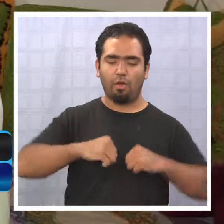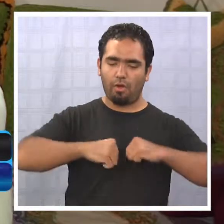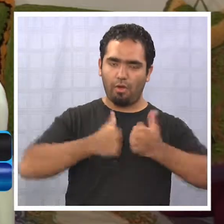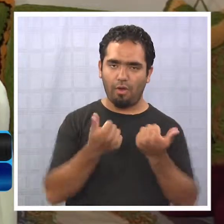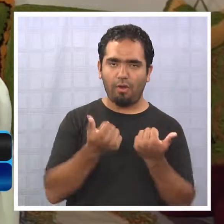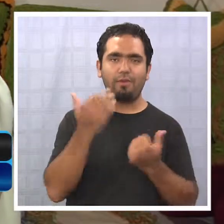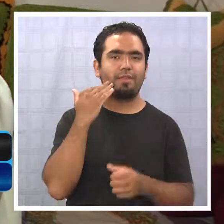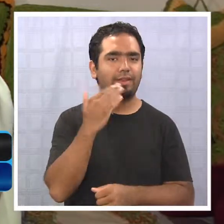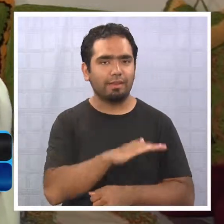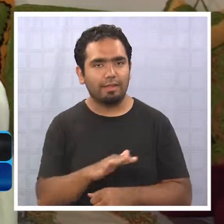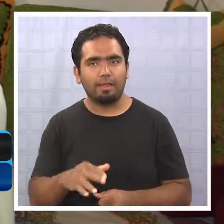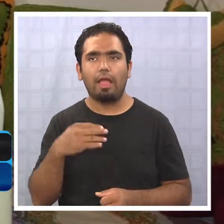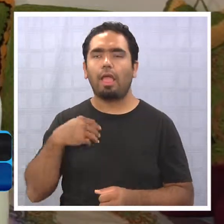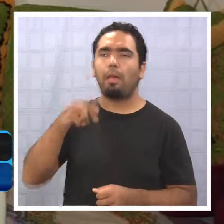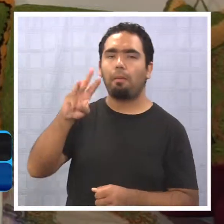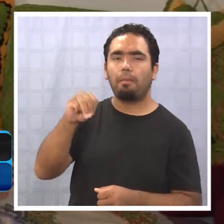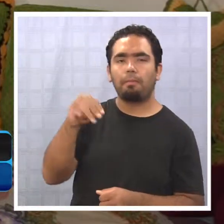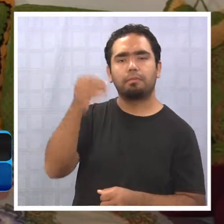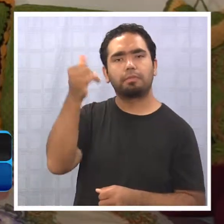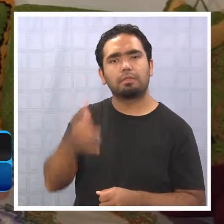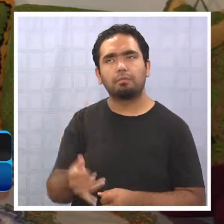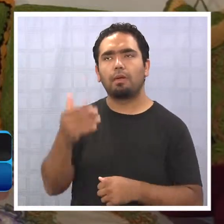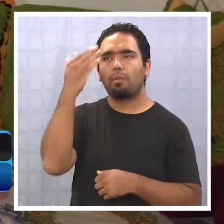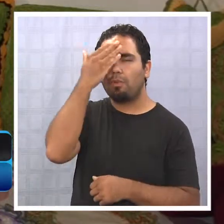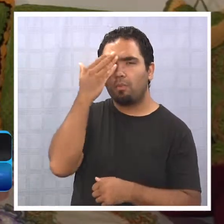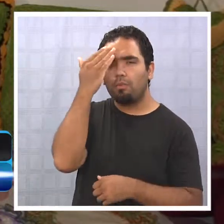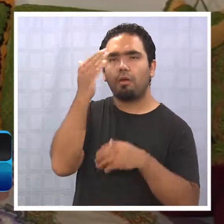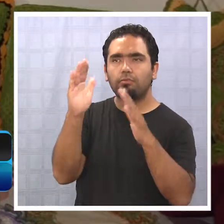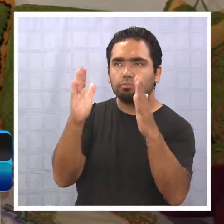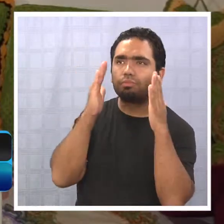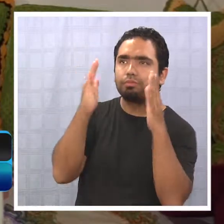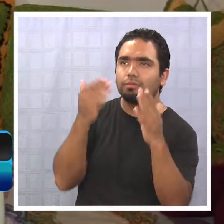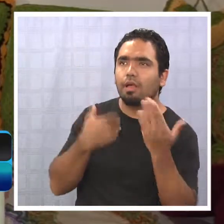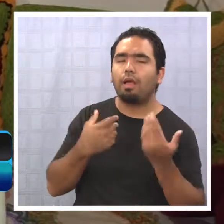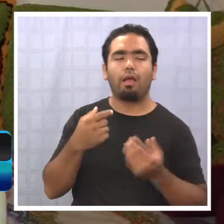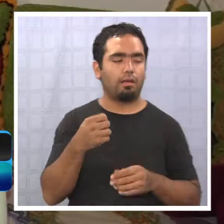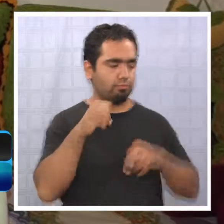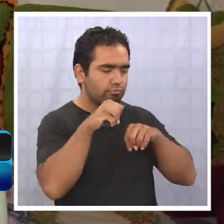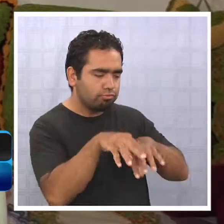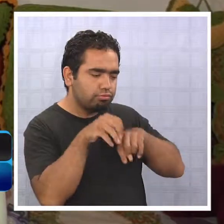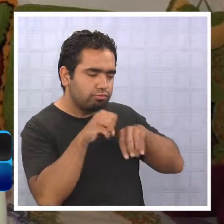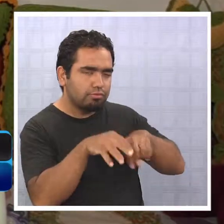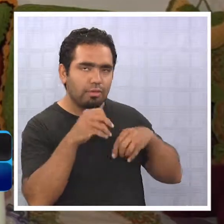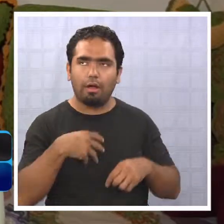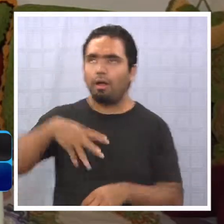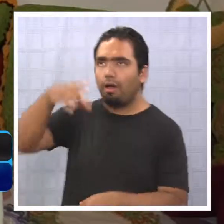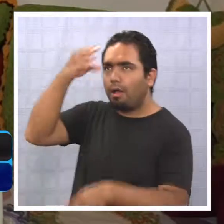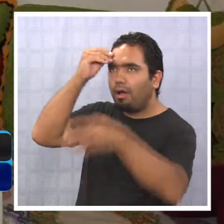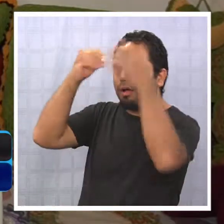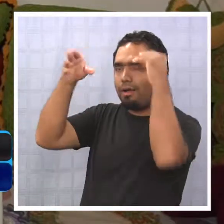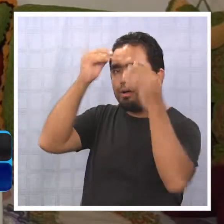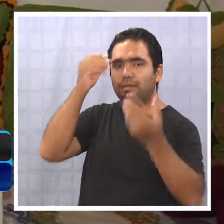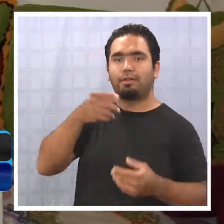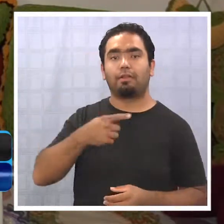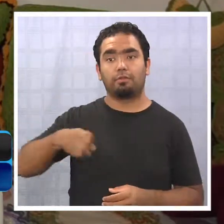habíamos sido jóvenes, cuando éramos niñas y cuando nuestras madres se preocupaban de enseñarles nuevas cosas.